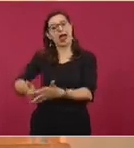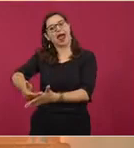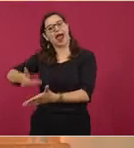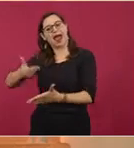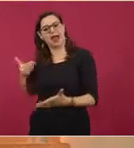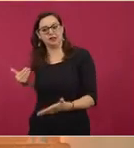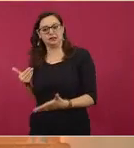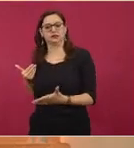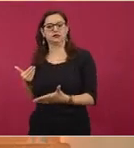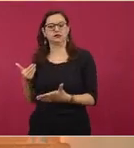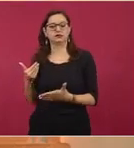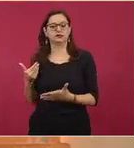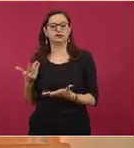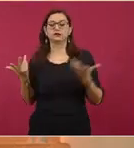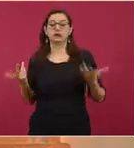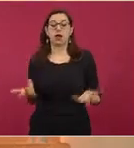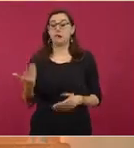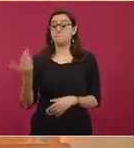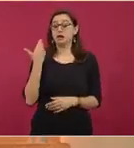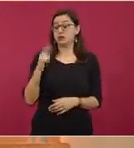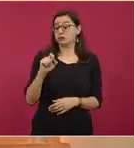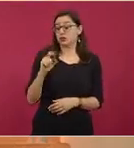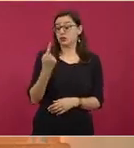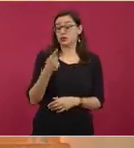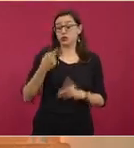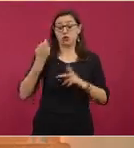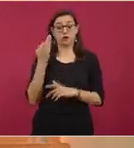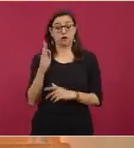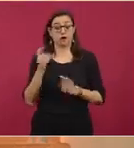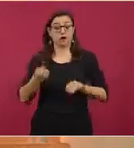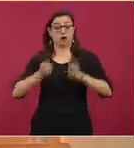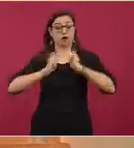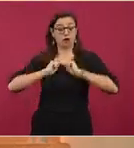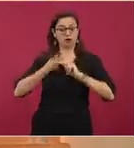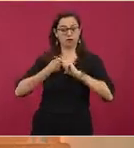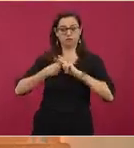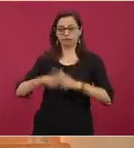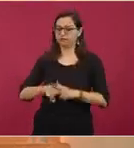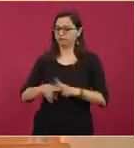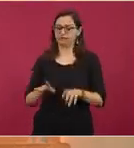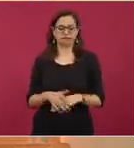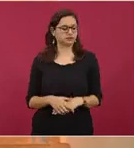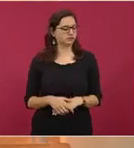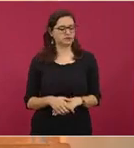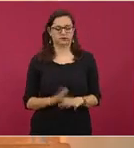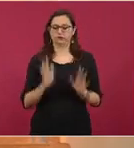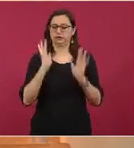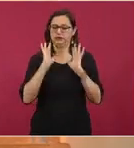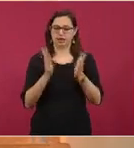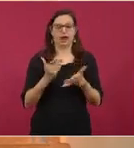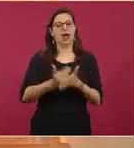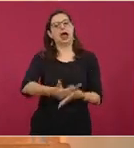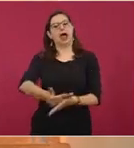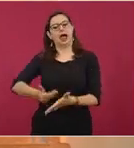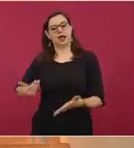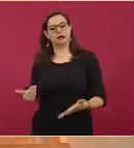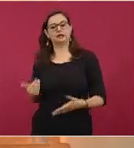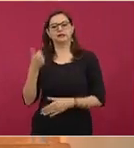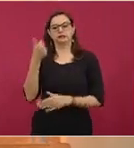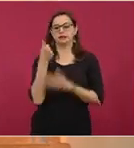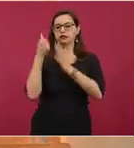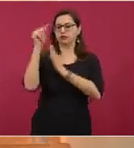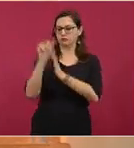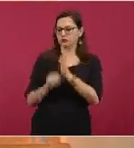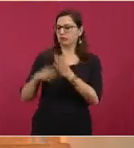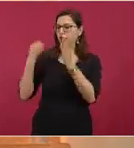de febrero, definitivamente no, se les dio un uniforme para caracterizarlos. Todo el personal que está ahí tiene